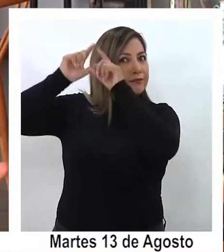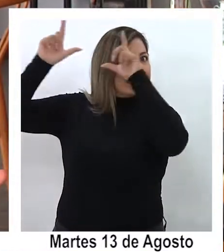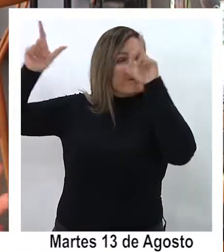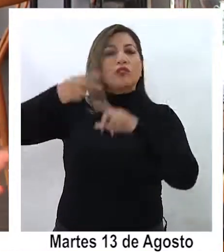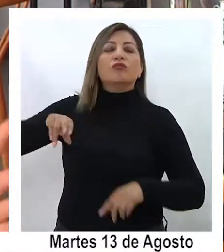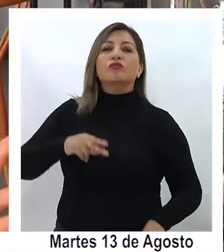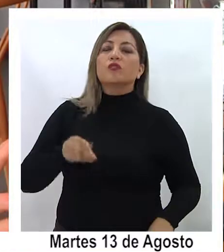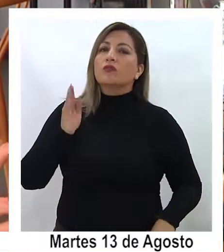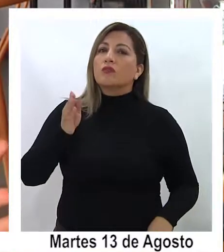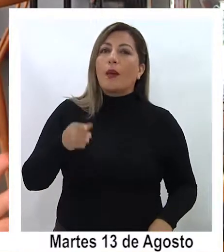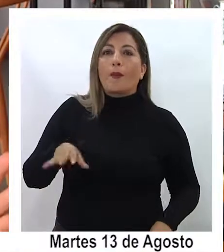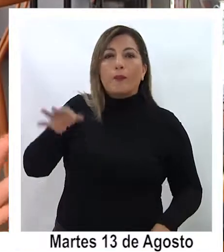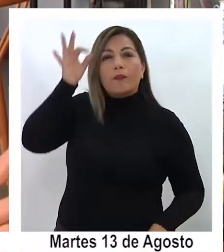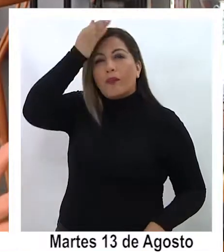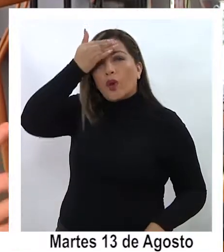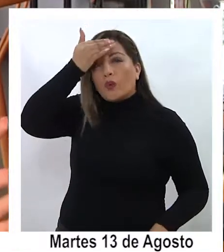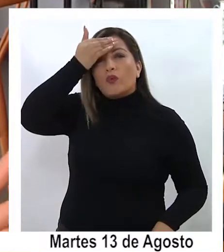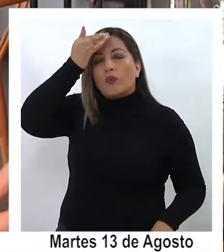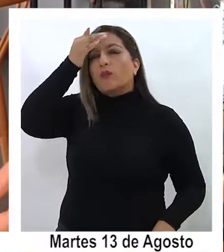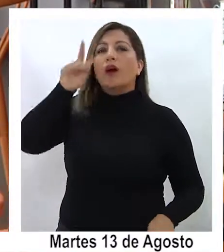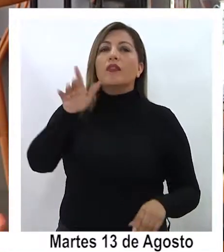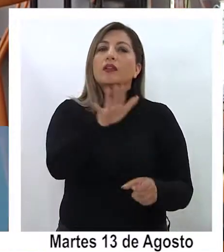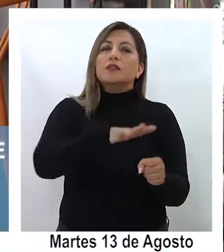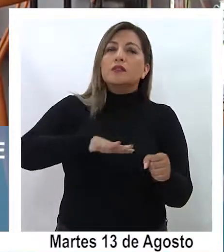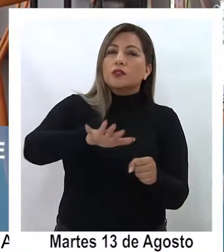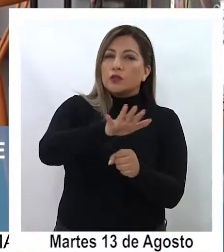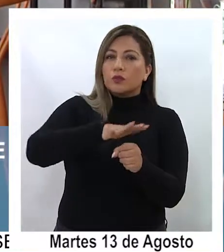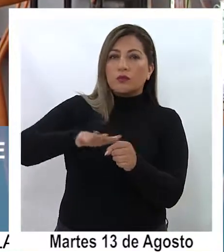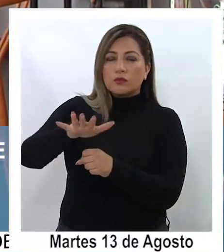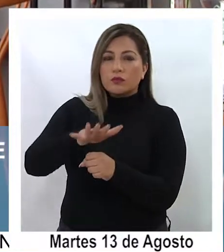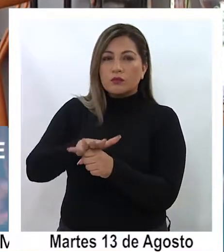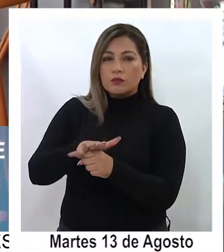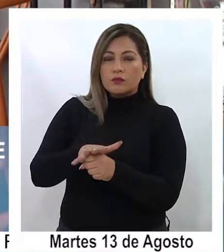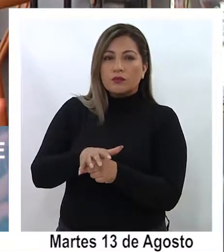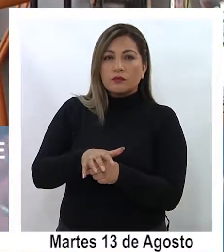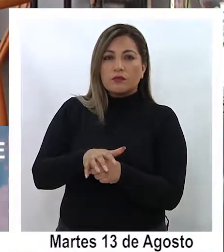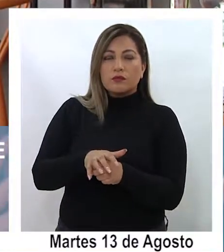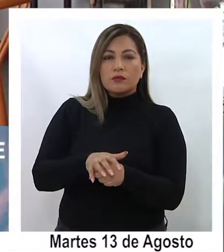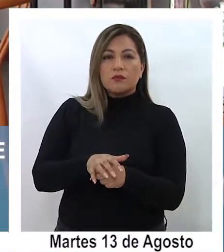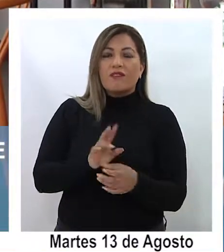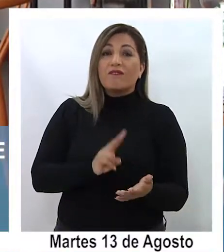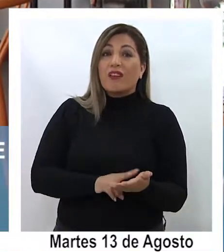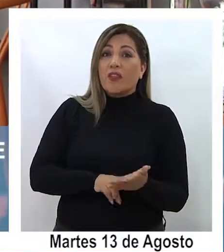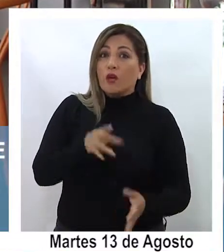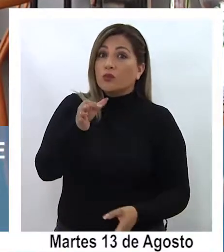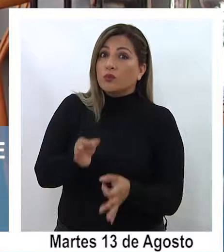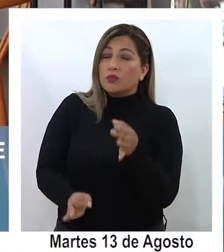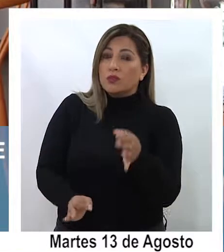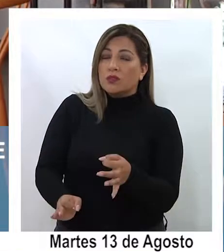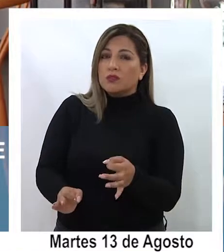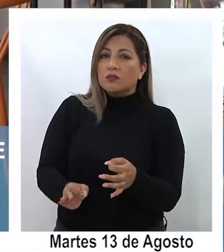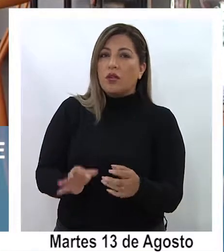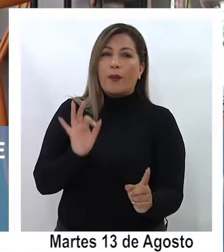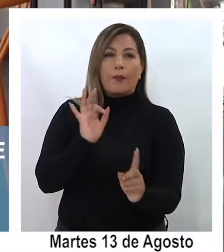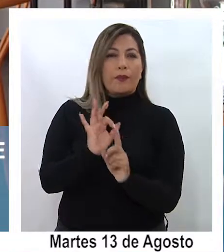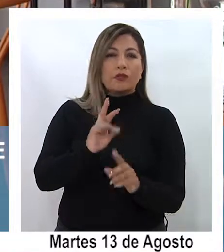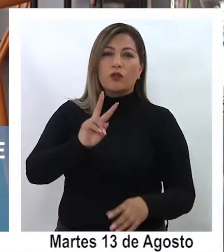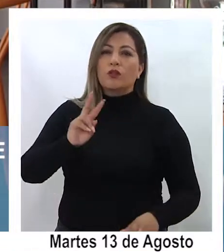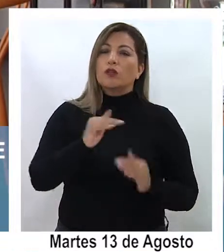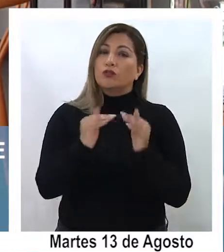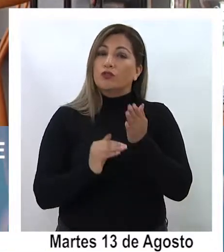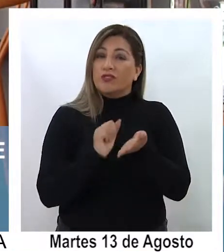seguimos muy pendientes especialmente de las causas lo que tiene que ver con verdad y justicia en nuestro caso particular como